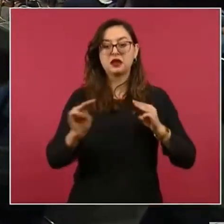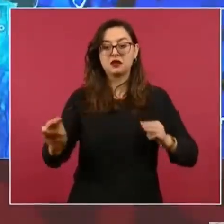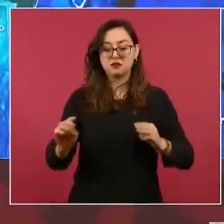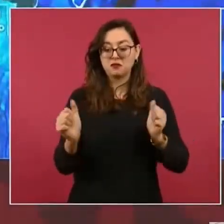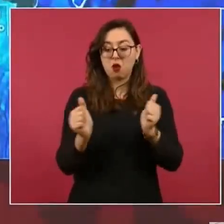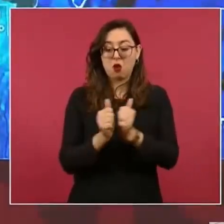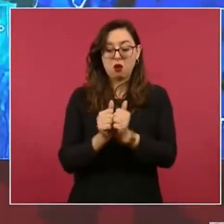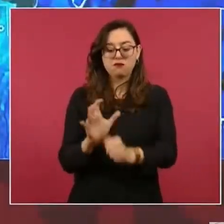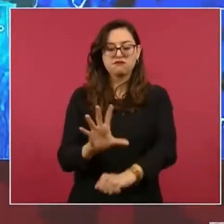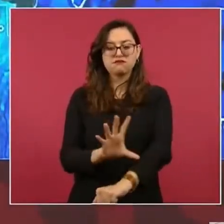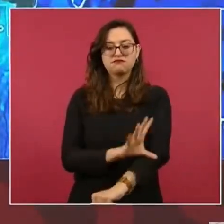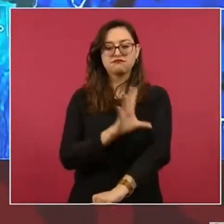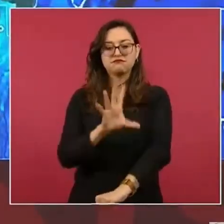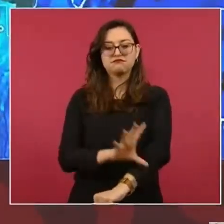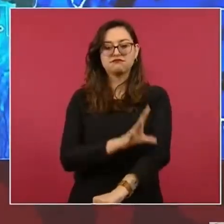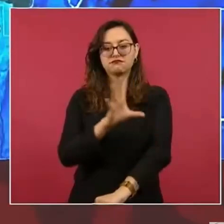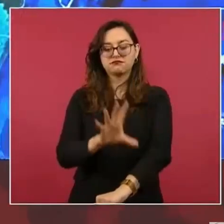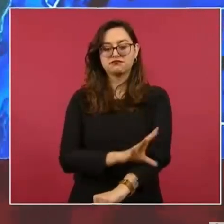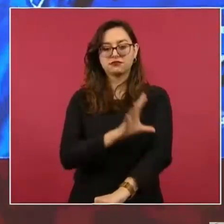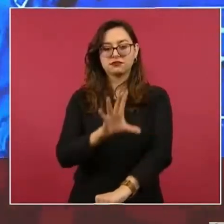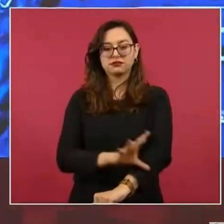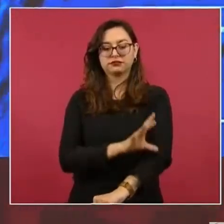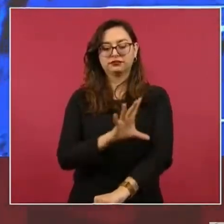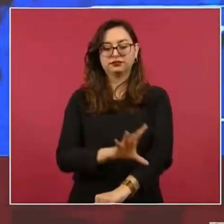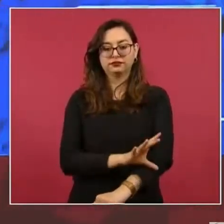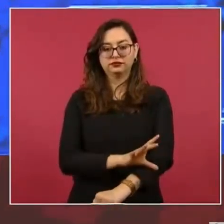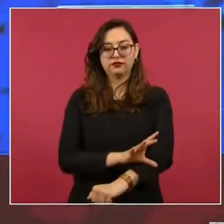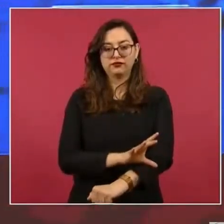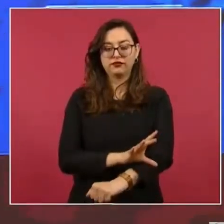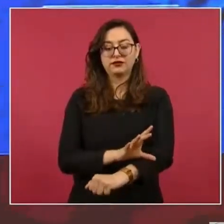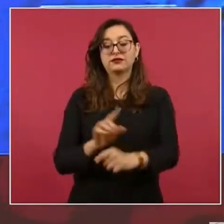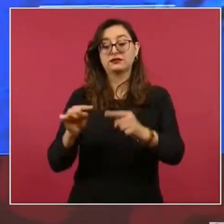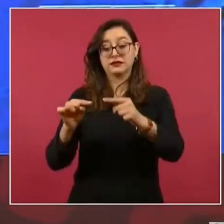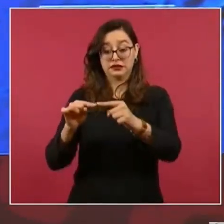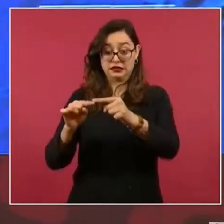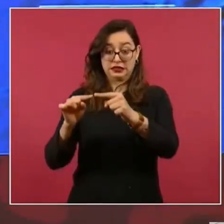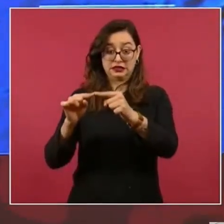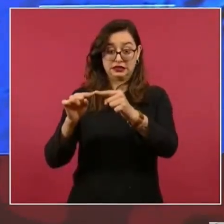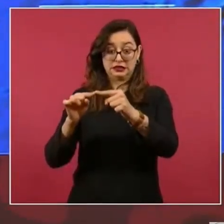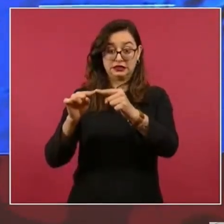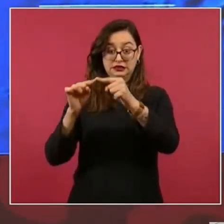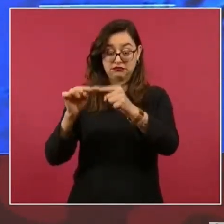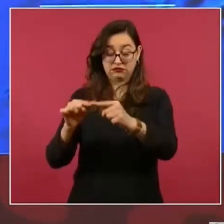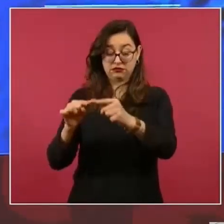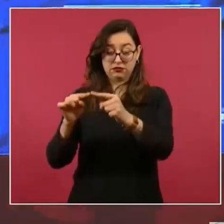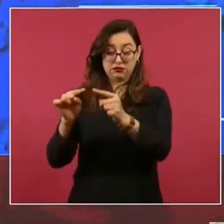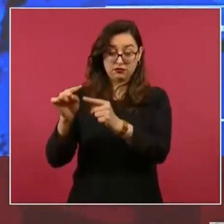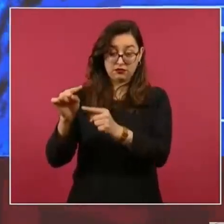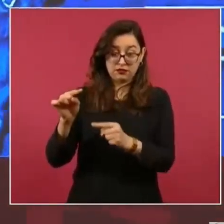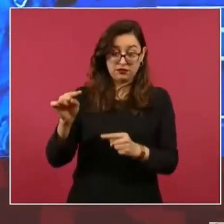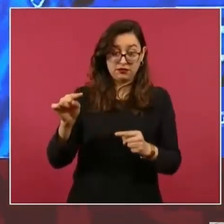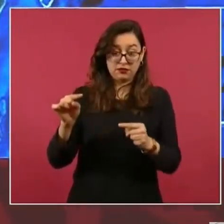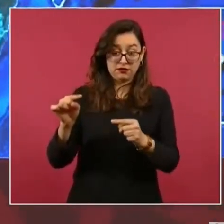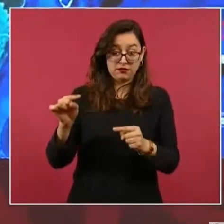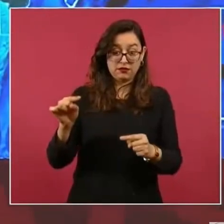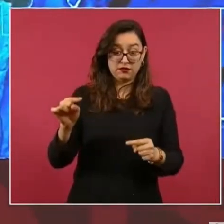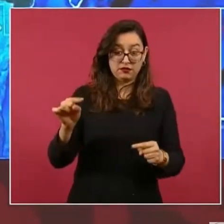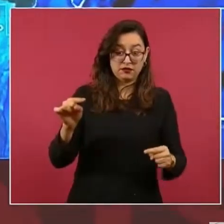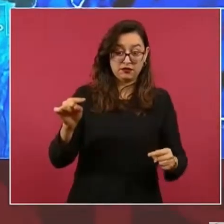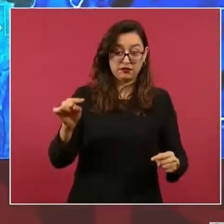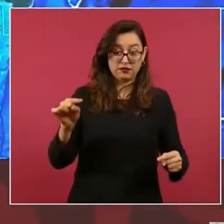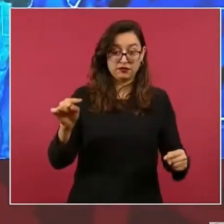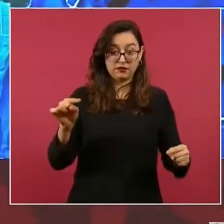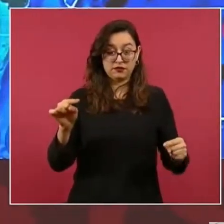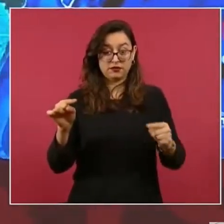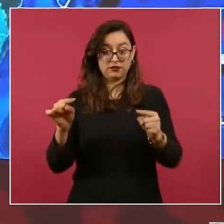Y esta parte de Chetumal se cae